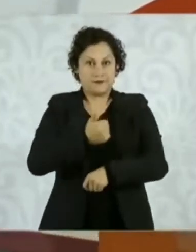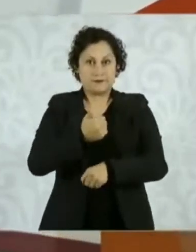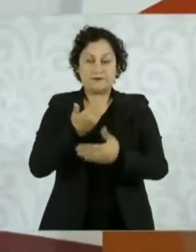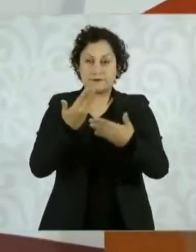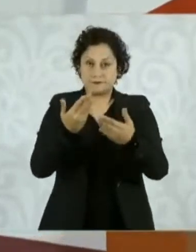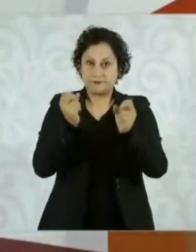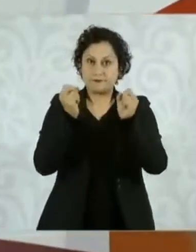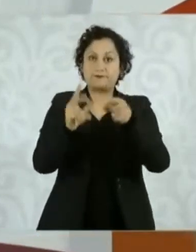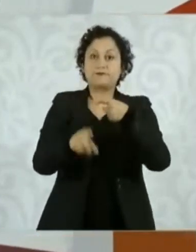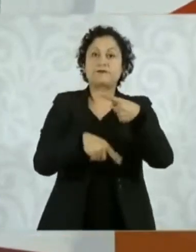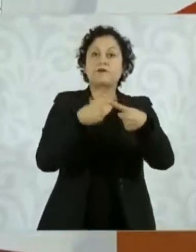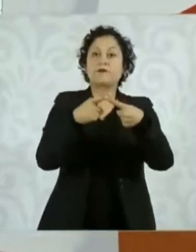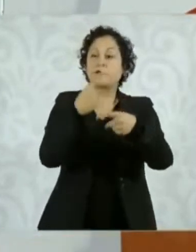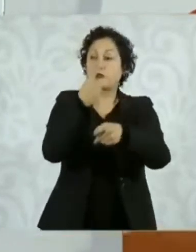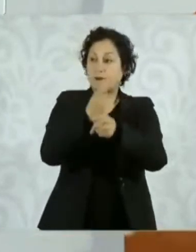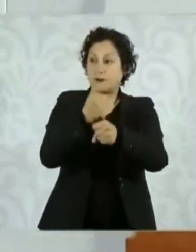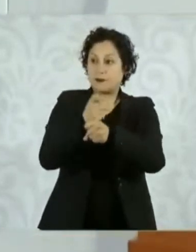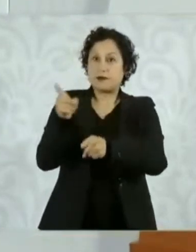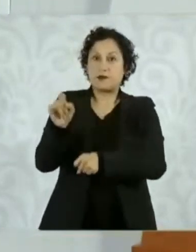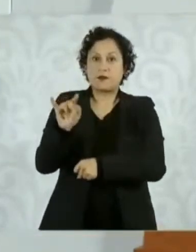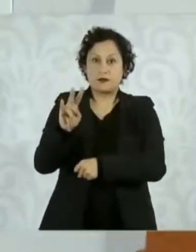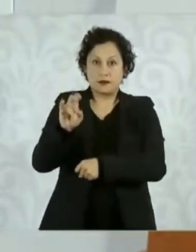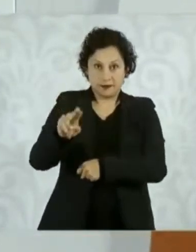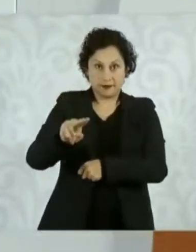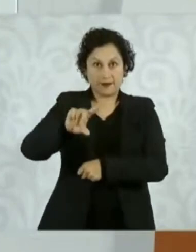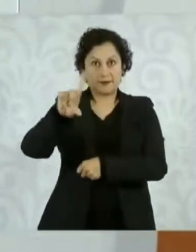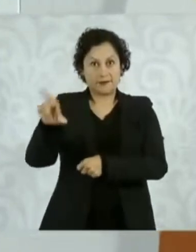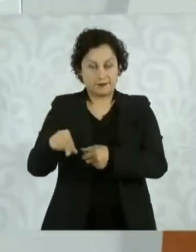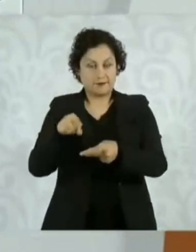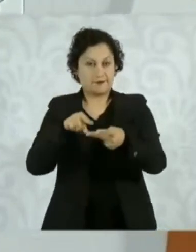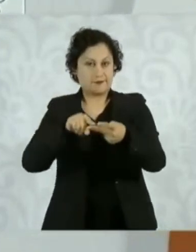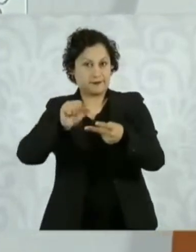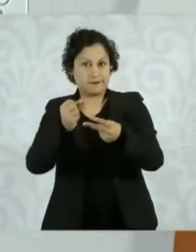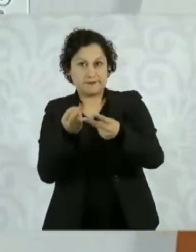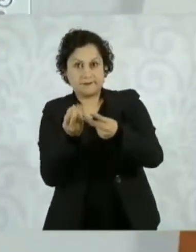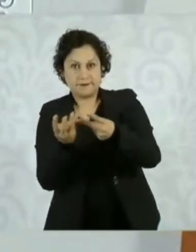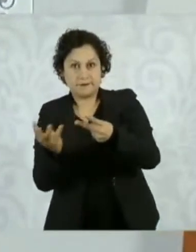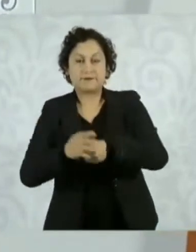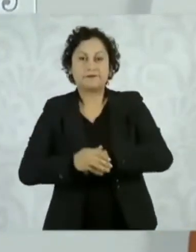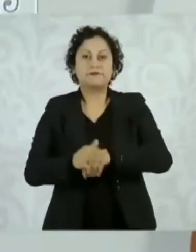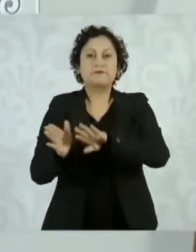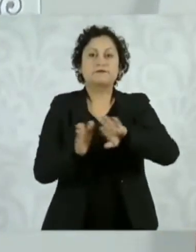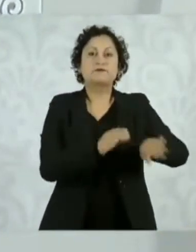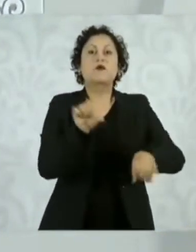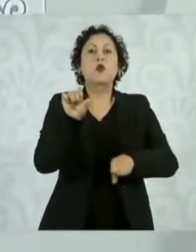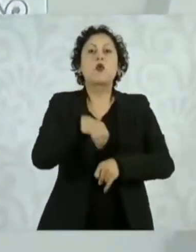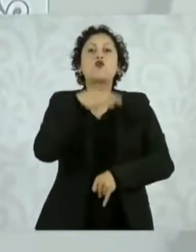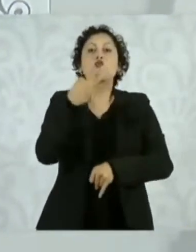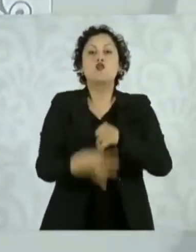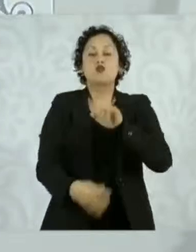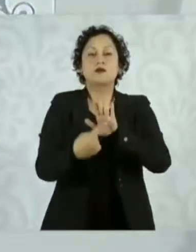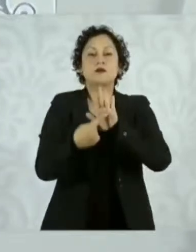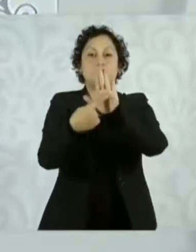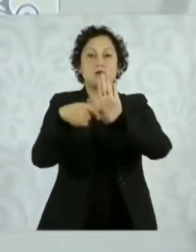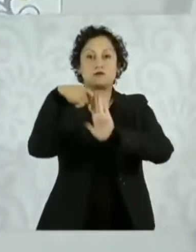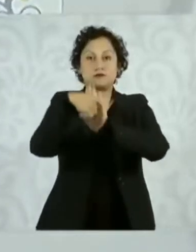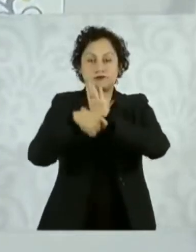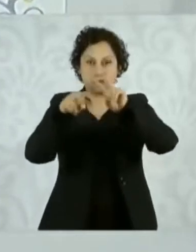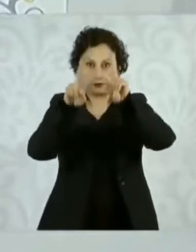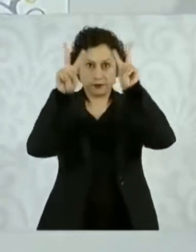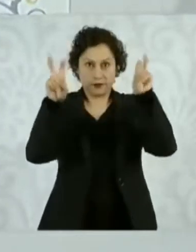luego SADER y hoy tenemos humanismo mexicano que lo